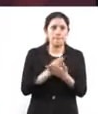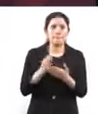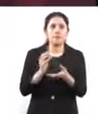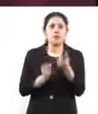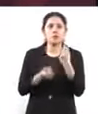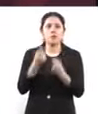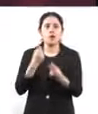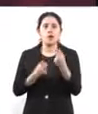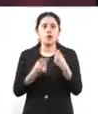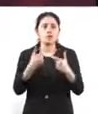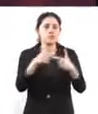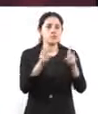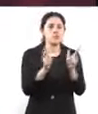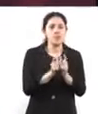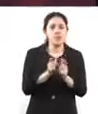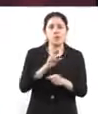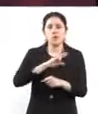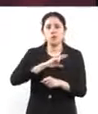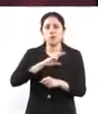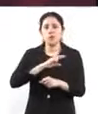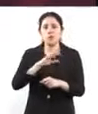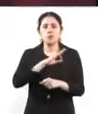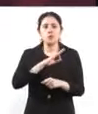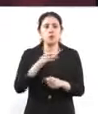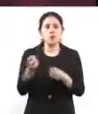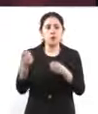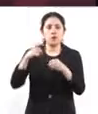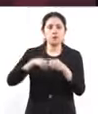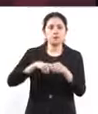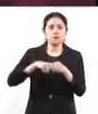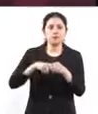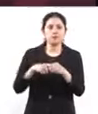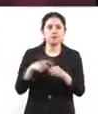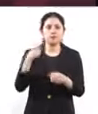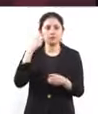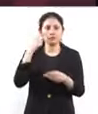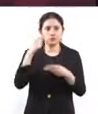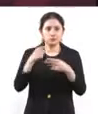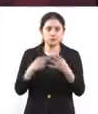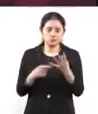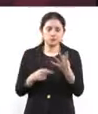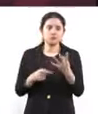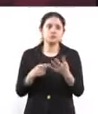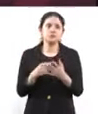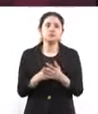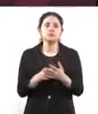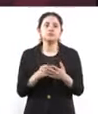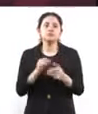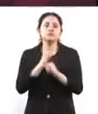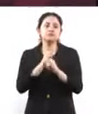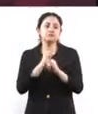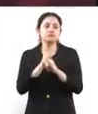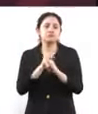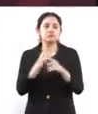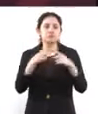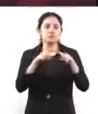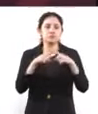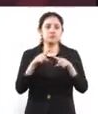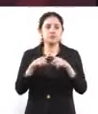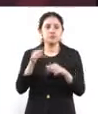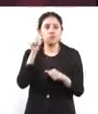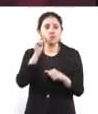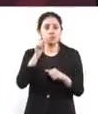que tienen una multiplicidad de eventos, ellos los pueden subir de manera directa y eso hace que siempre la plataforma tenga una garantía de estar actualizada.